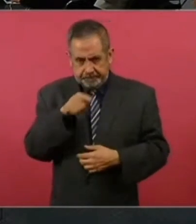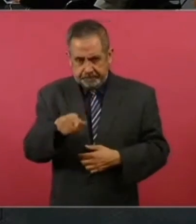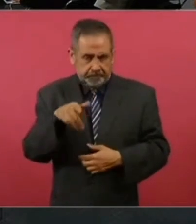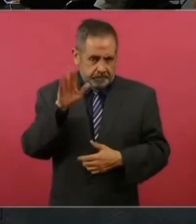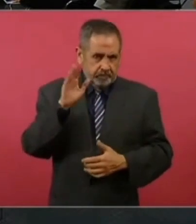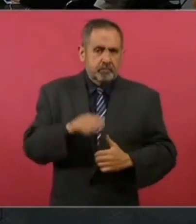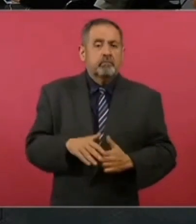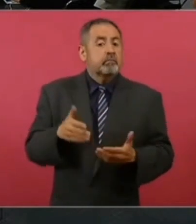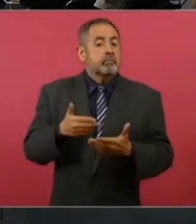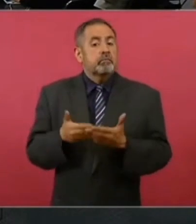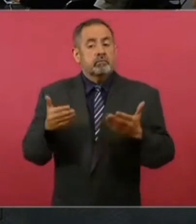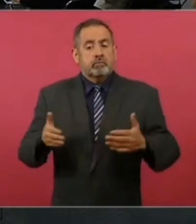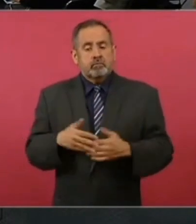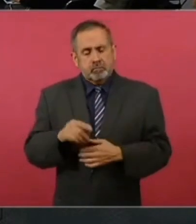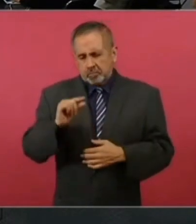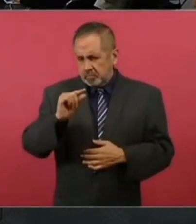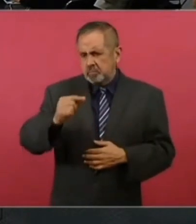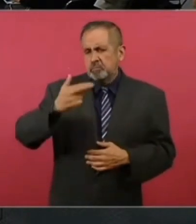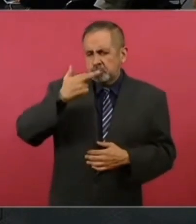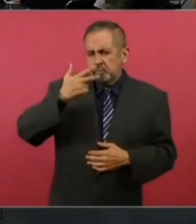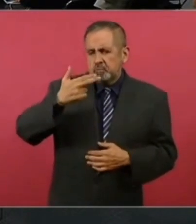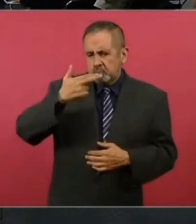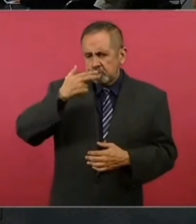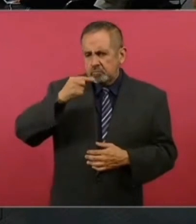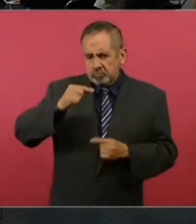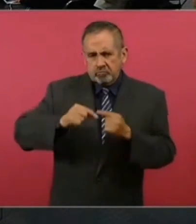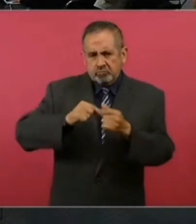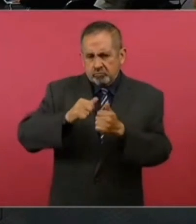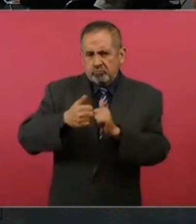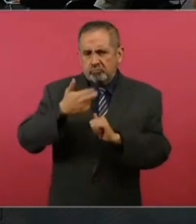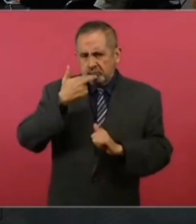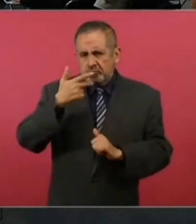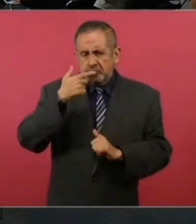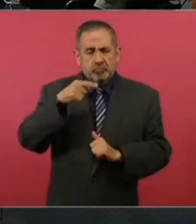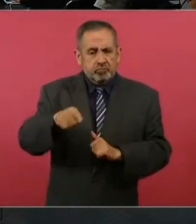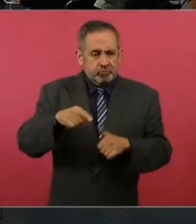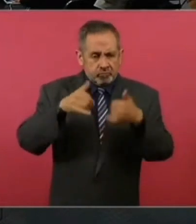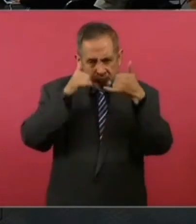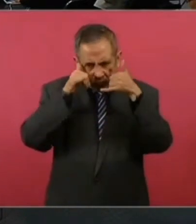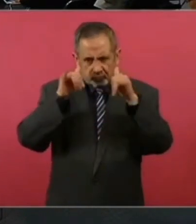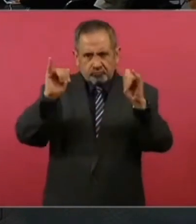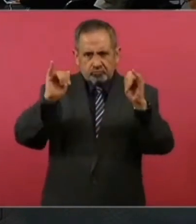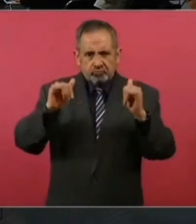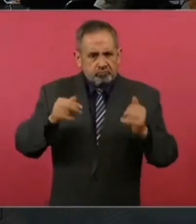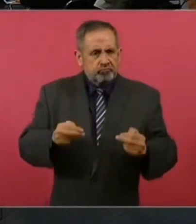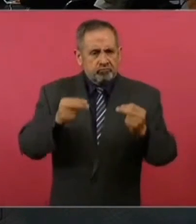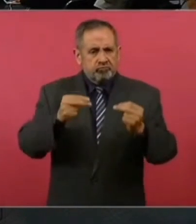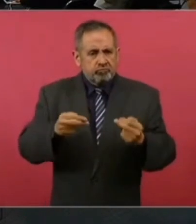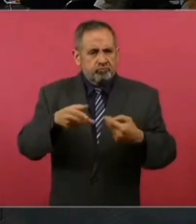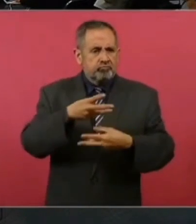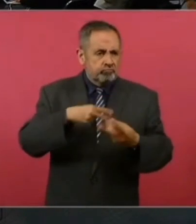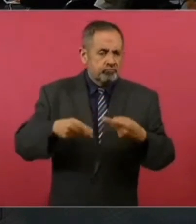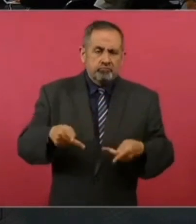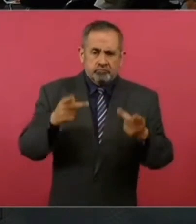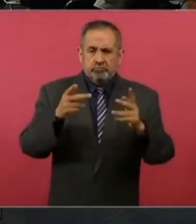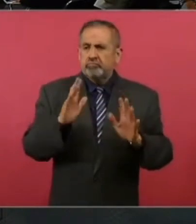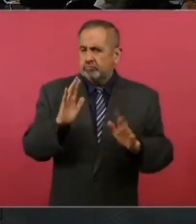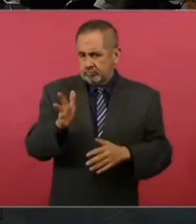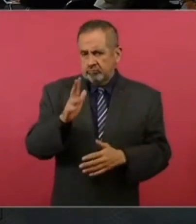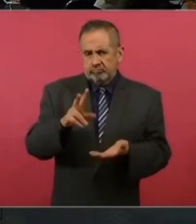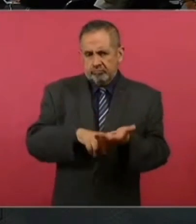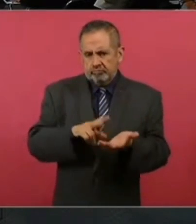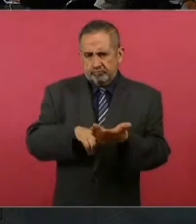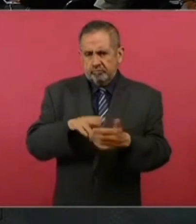Ahora ha mejorado la actividad ganadera. Ya aumentó el